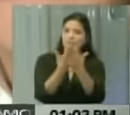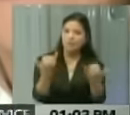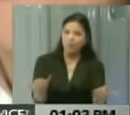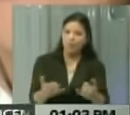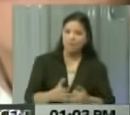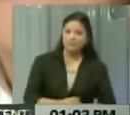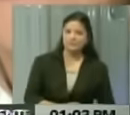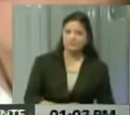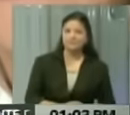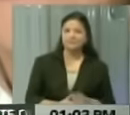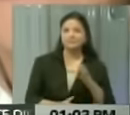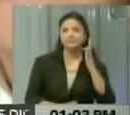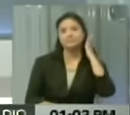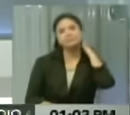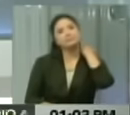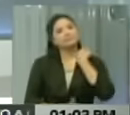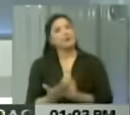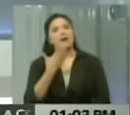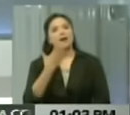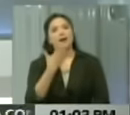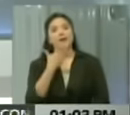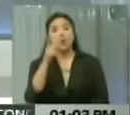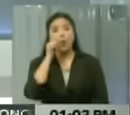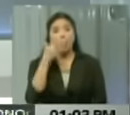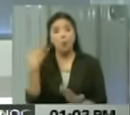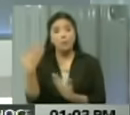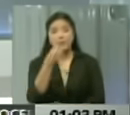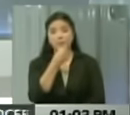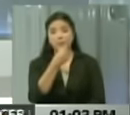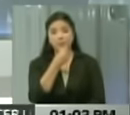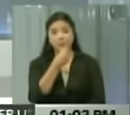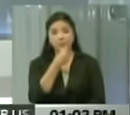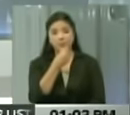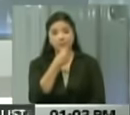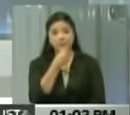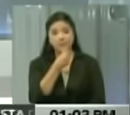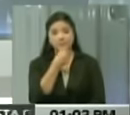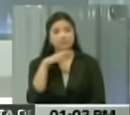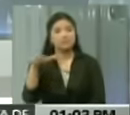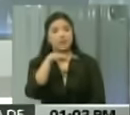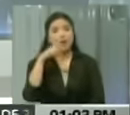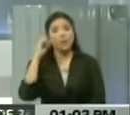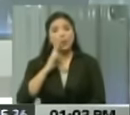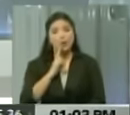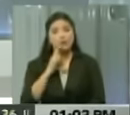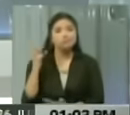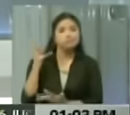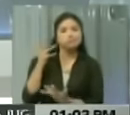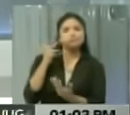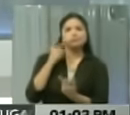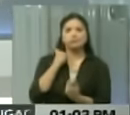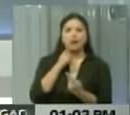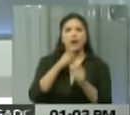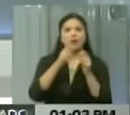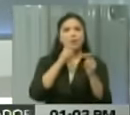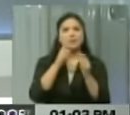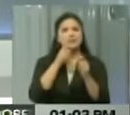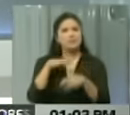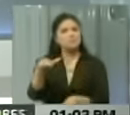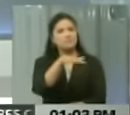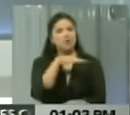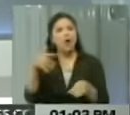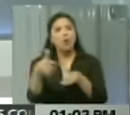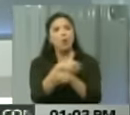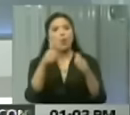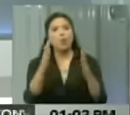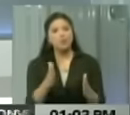manejado. Bien, agradecemos entonces a Alexander González, nuestro corresponsal en el estado de Bolívar, dando cuenta de esta rueda de prensa que ofrecía el